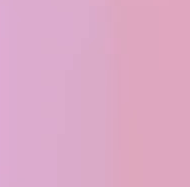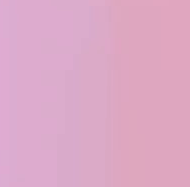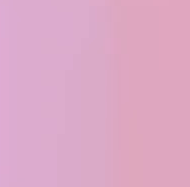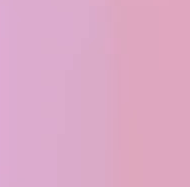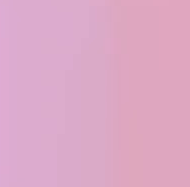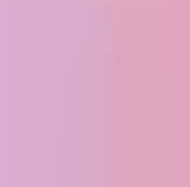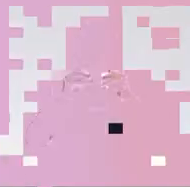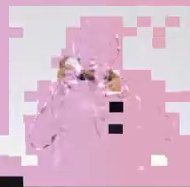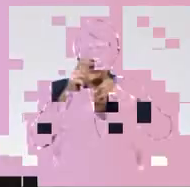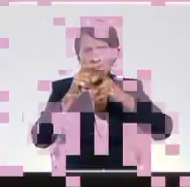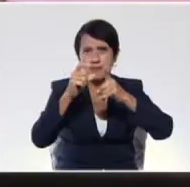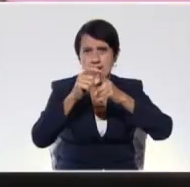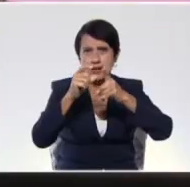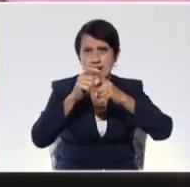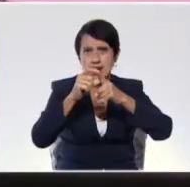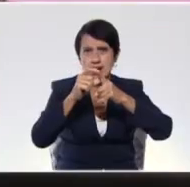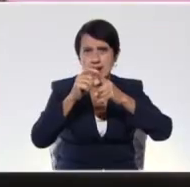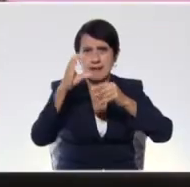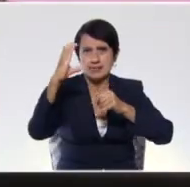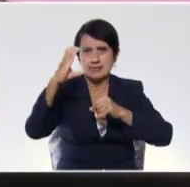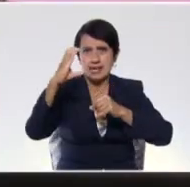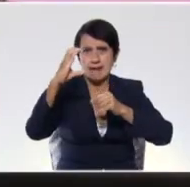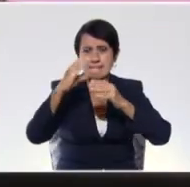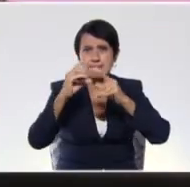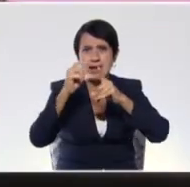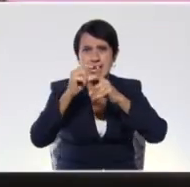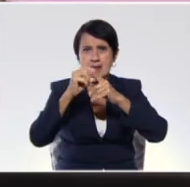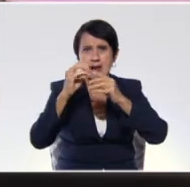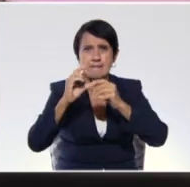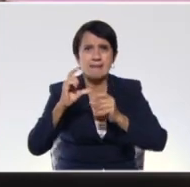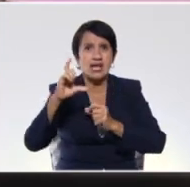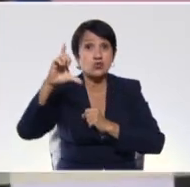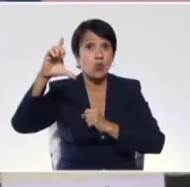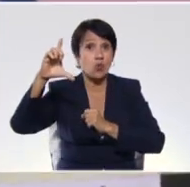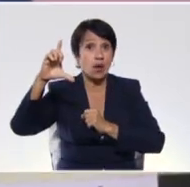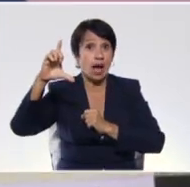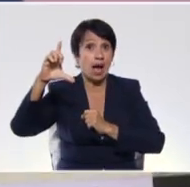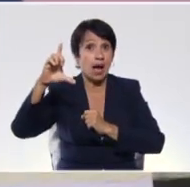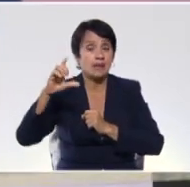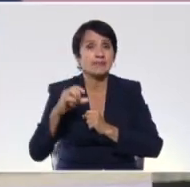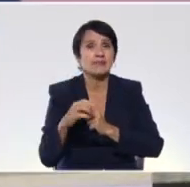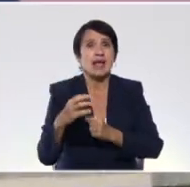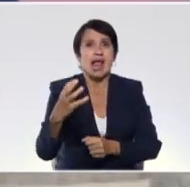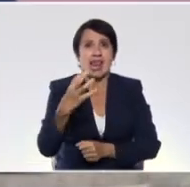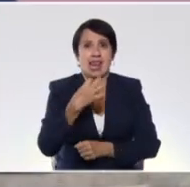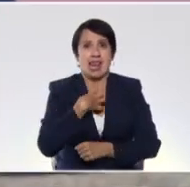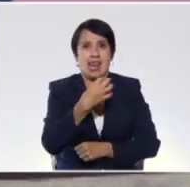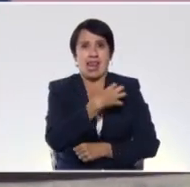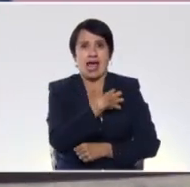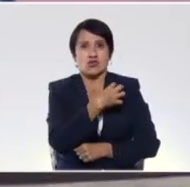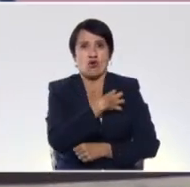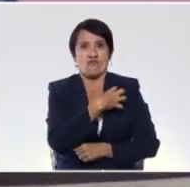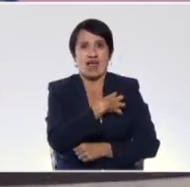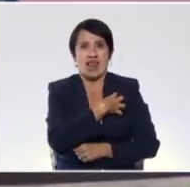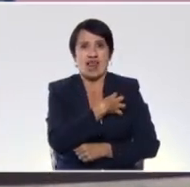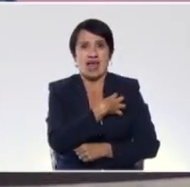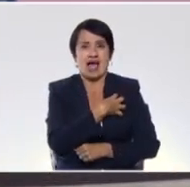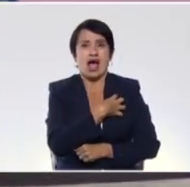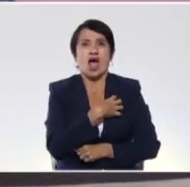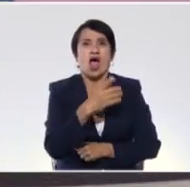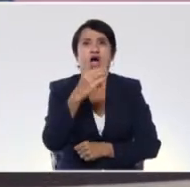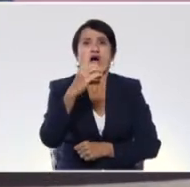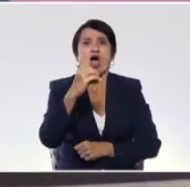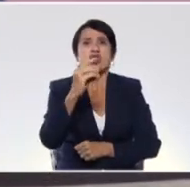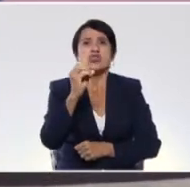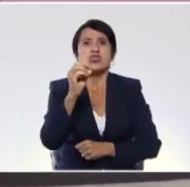en mayúscula. ¿Viste, Lola? Sí, profe. Y aquí tenemos la novela Don Quijote de la Mancha, aún y